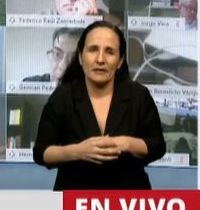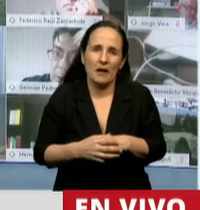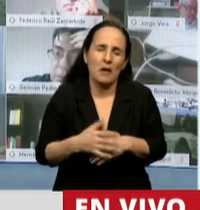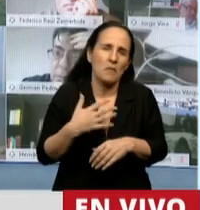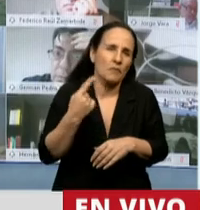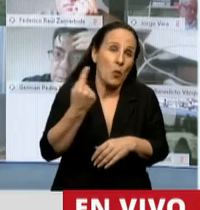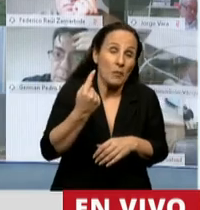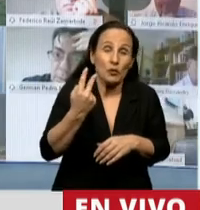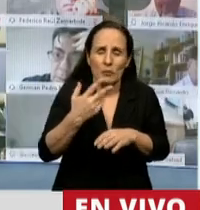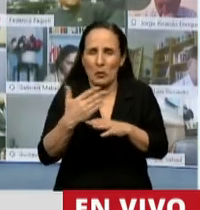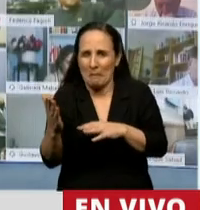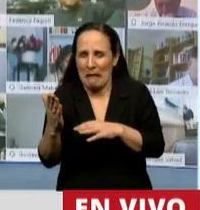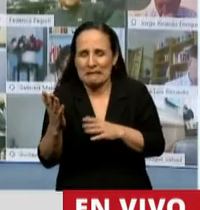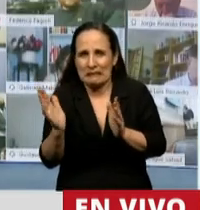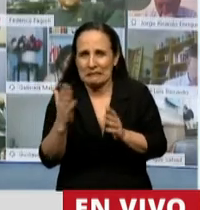uno o dos minutos